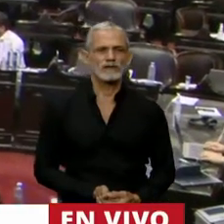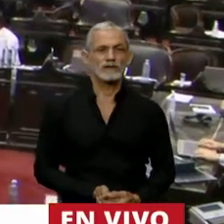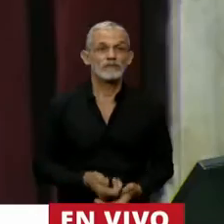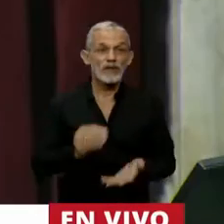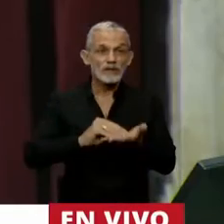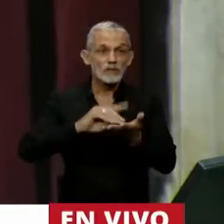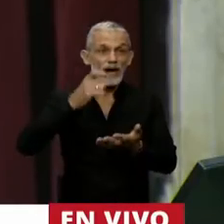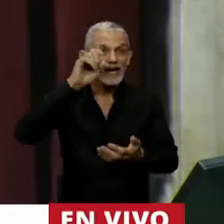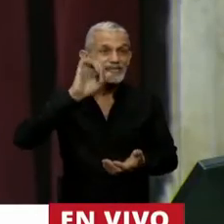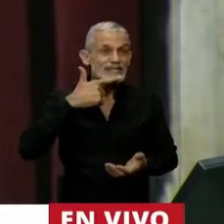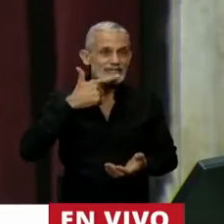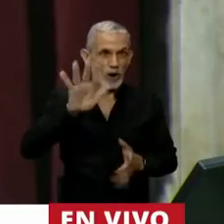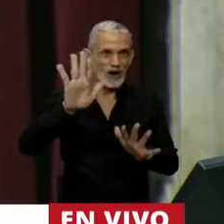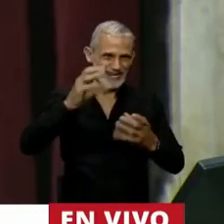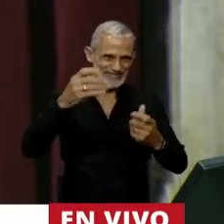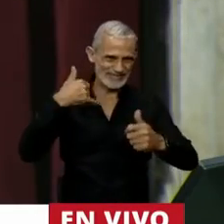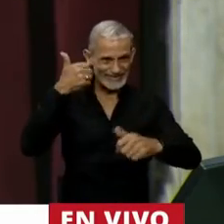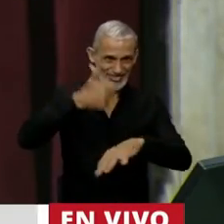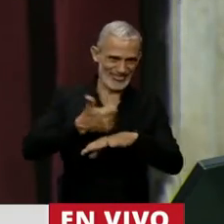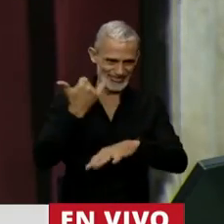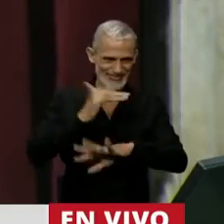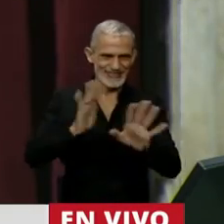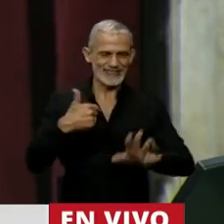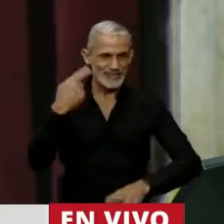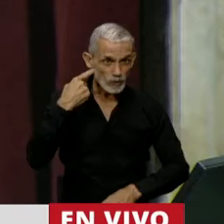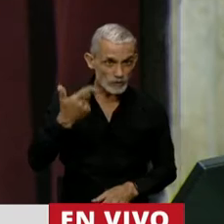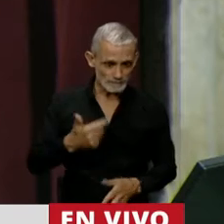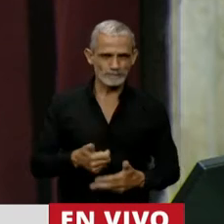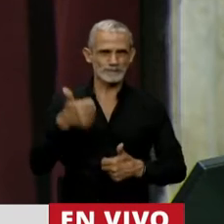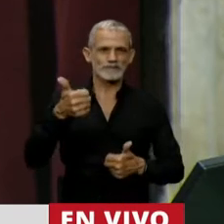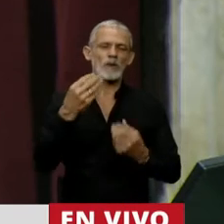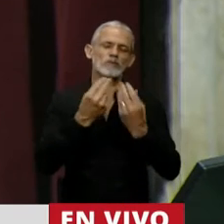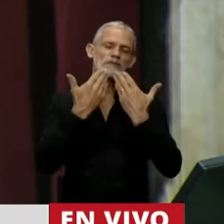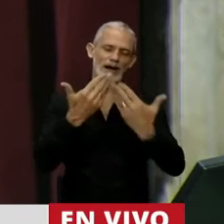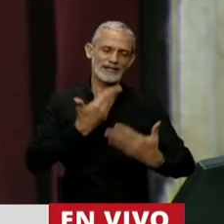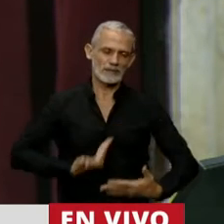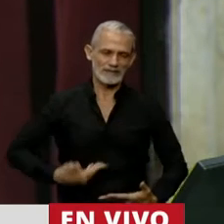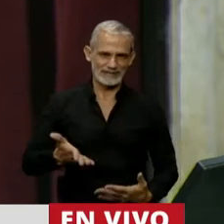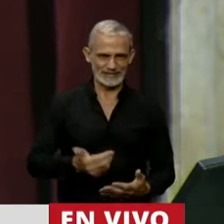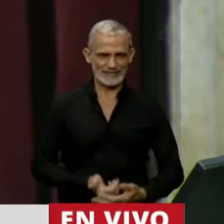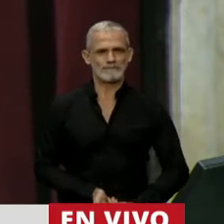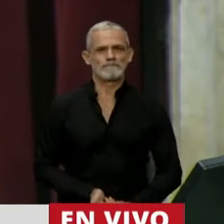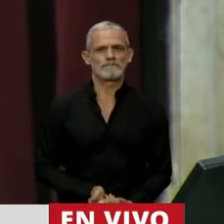Diputada Cáceres. Hola, sí, sí. Muchas gracias, señor presidente.